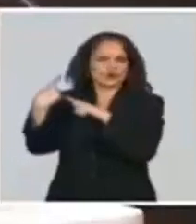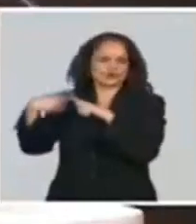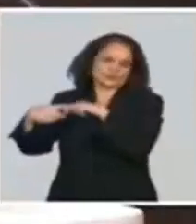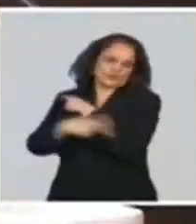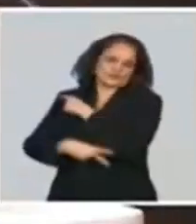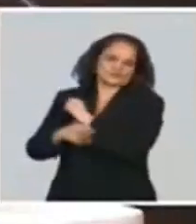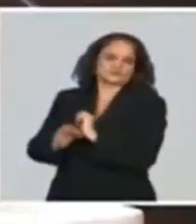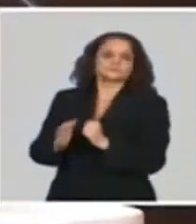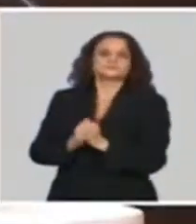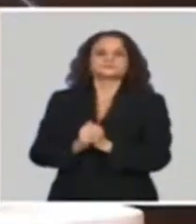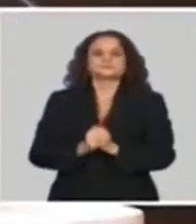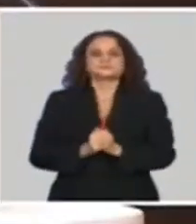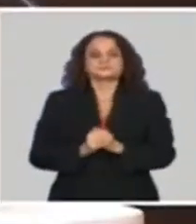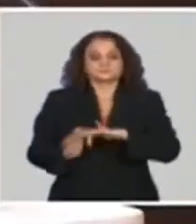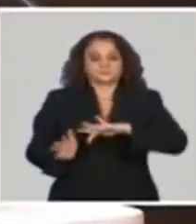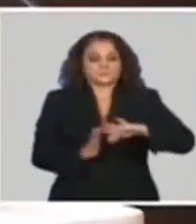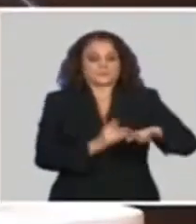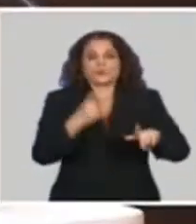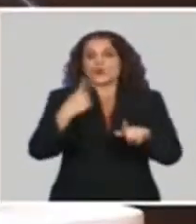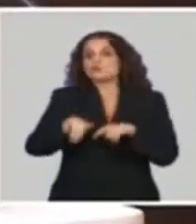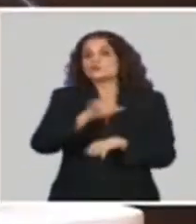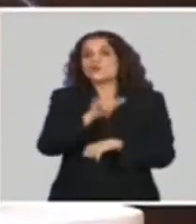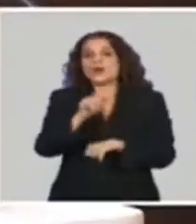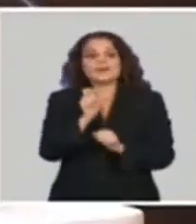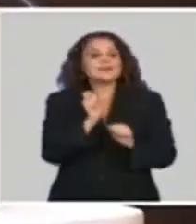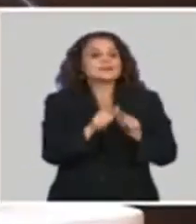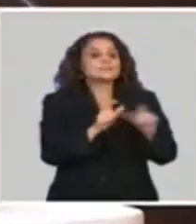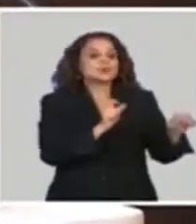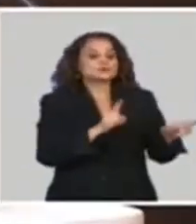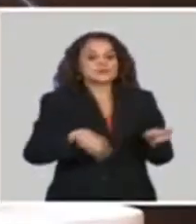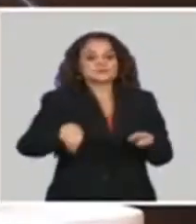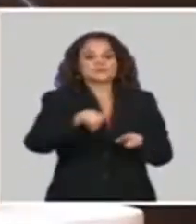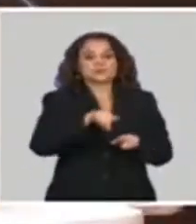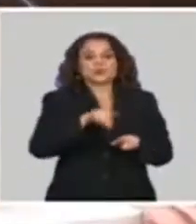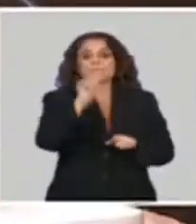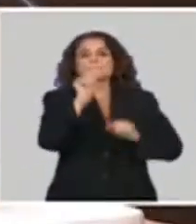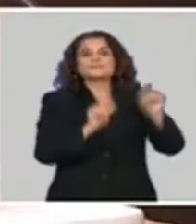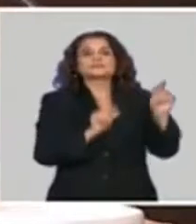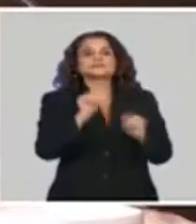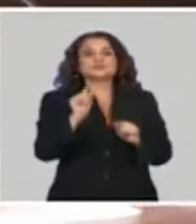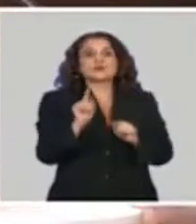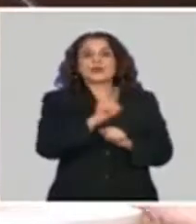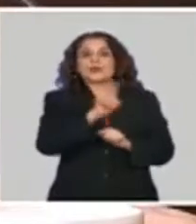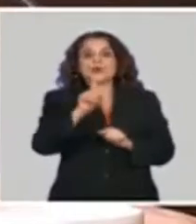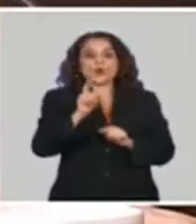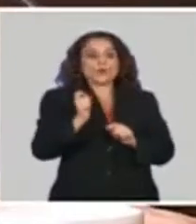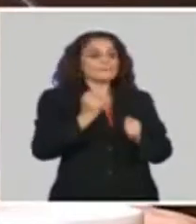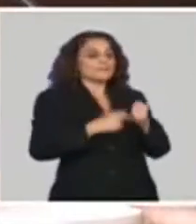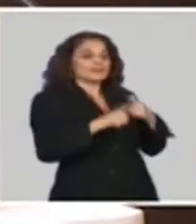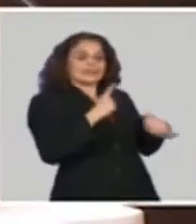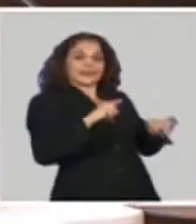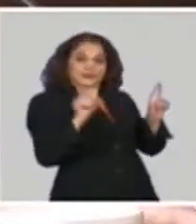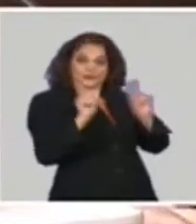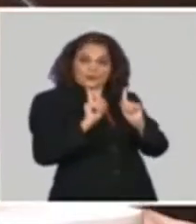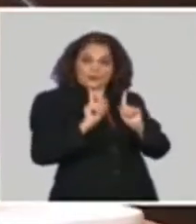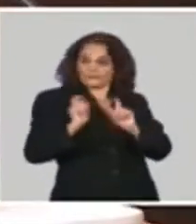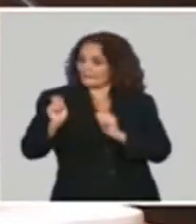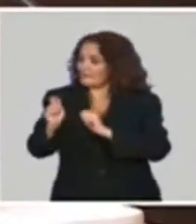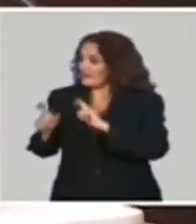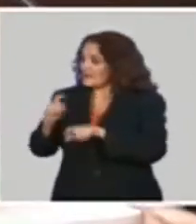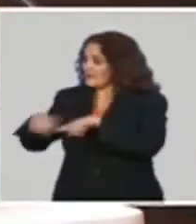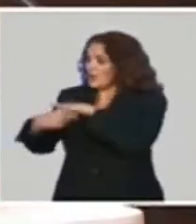Ahora, las importaciones no comerciales que realizan las personas naturales, que también con este impuesto se nos dieron un grupo de